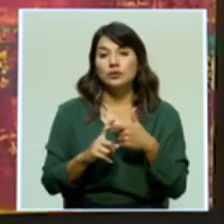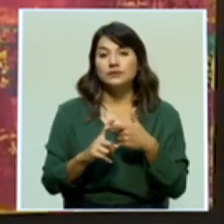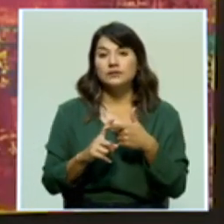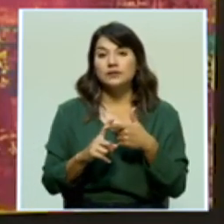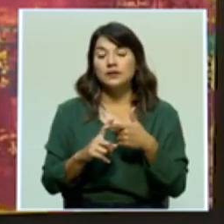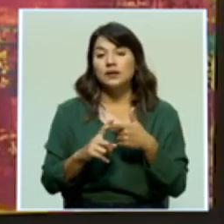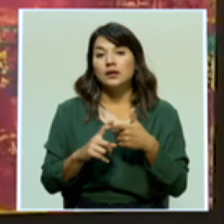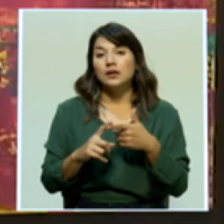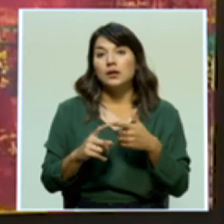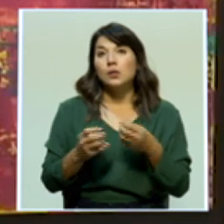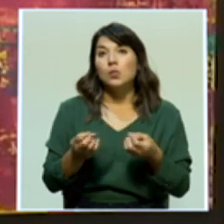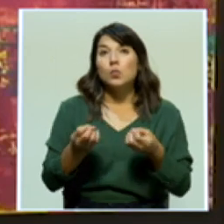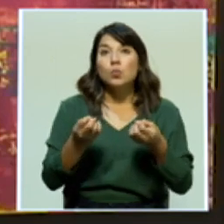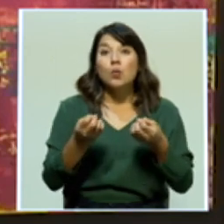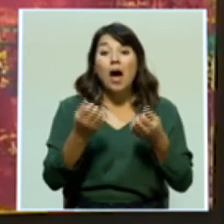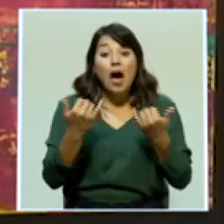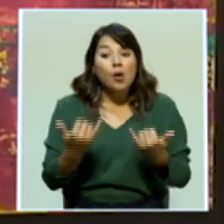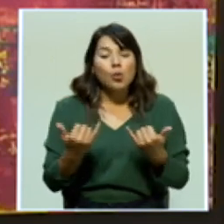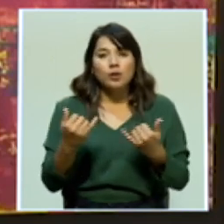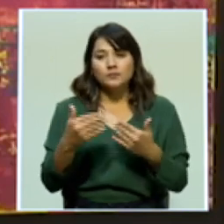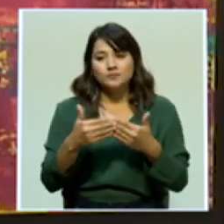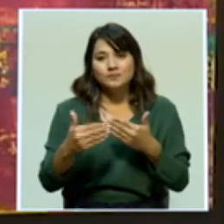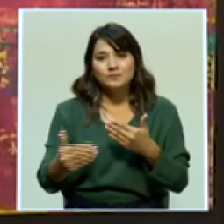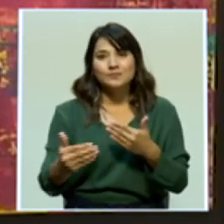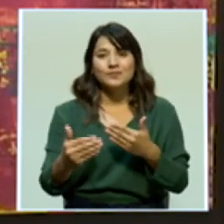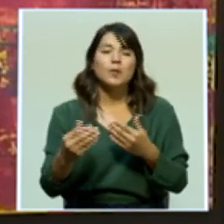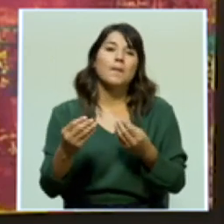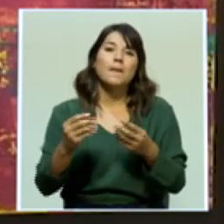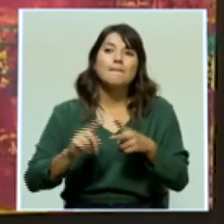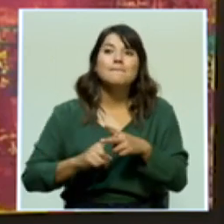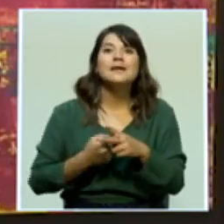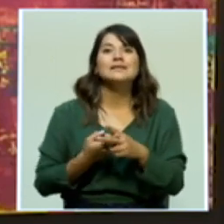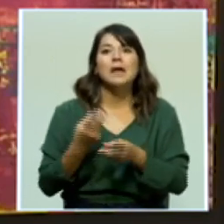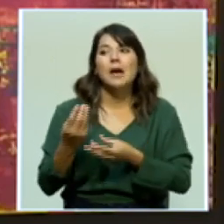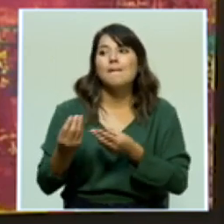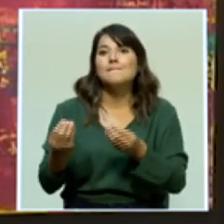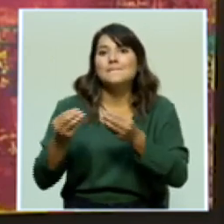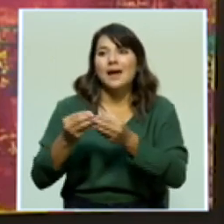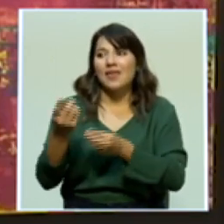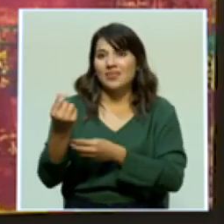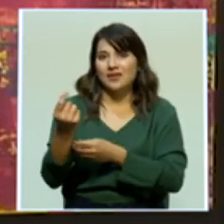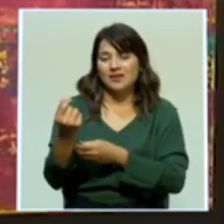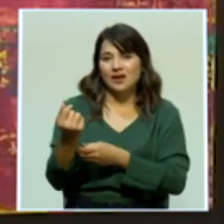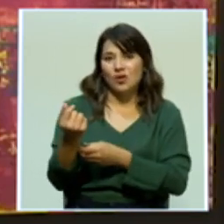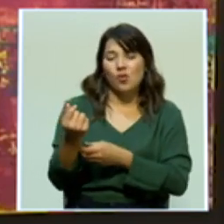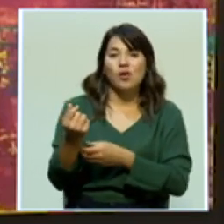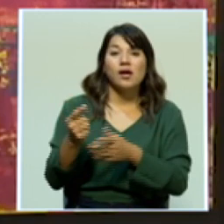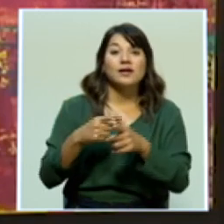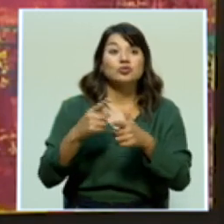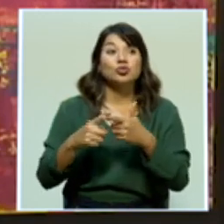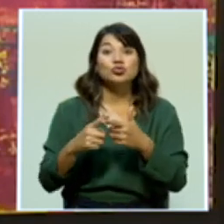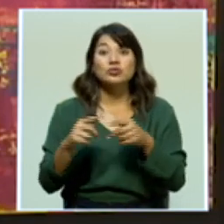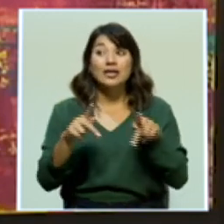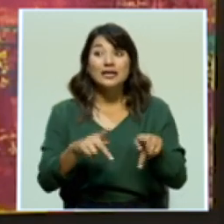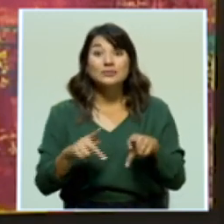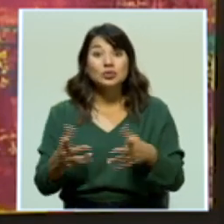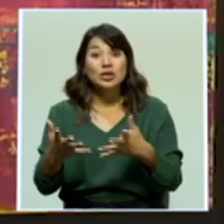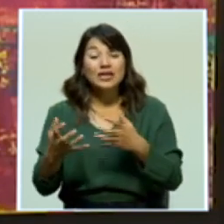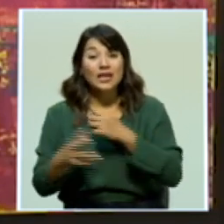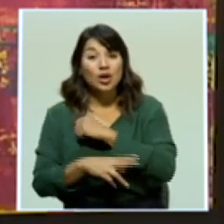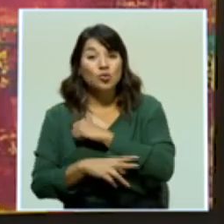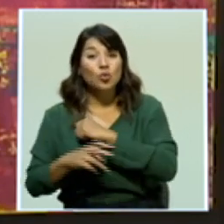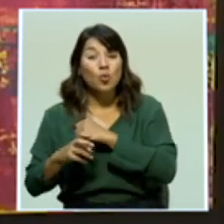se pagarán en Inglaterra, habrá mucho dinero en la calle. Entonces, debemos cuidarlo tanto de los delincuentes que lo quieren robar de una forma lesiva,